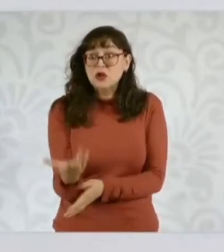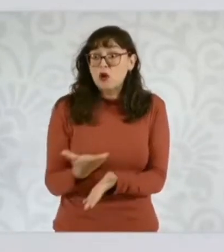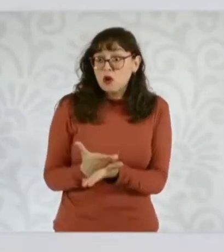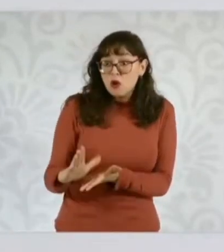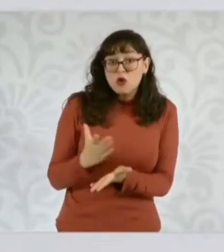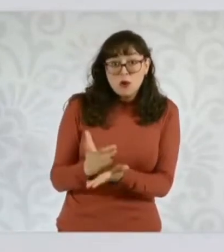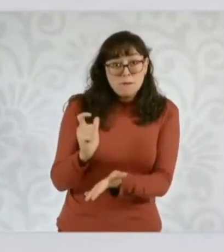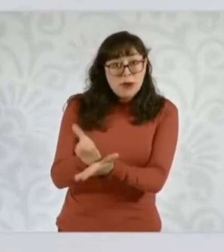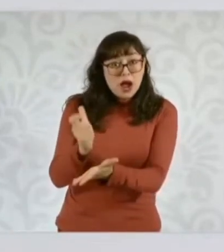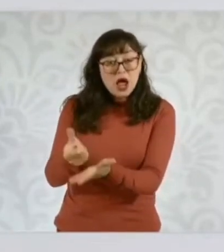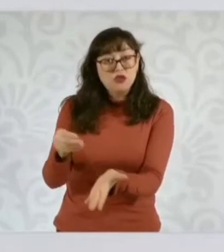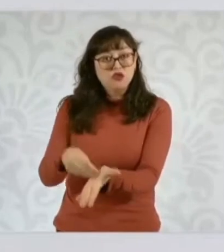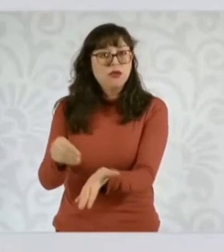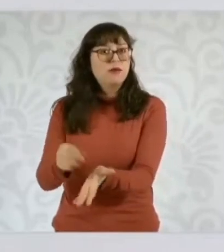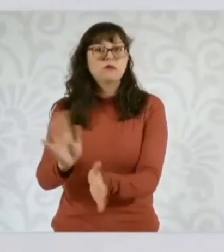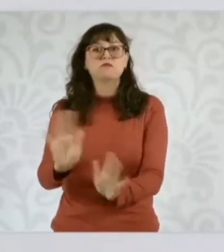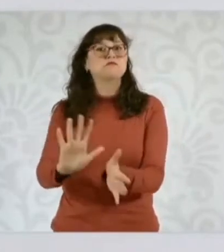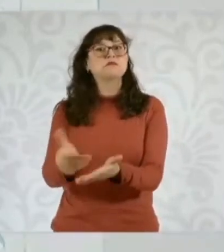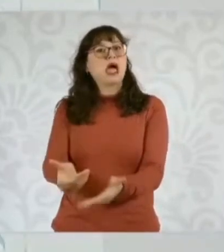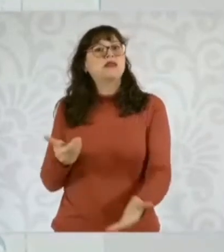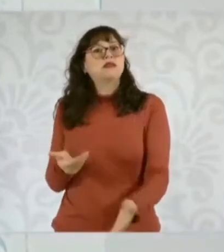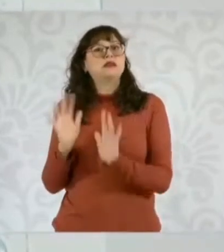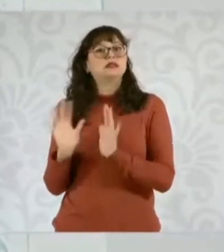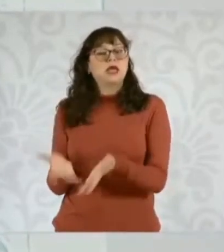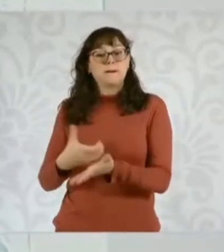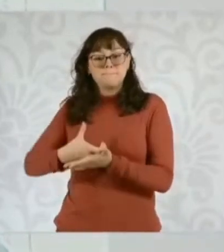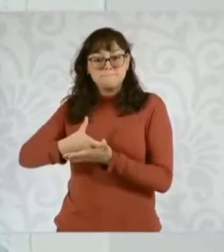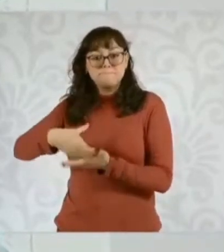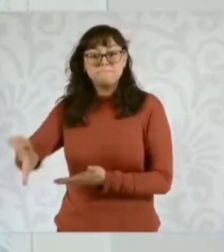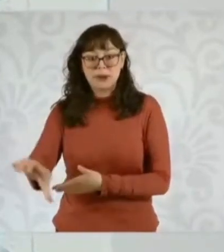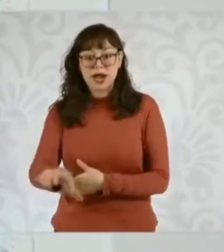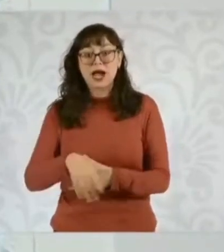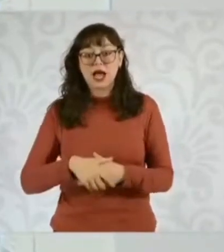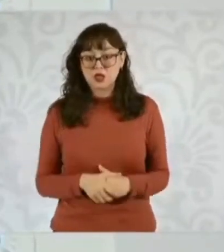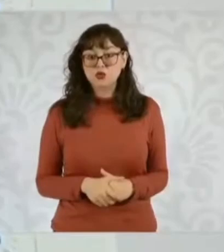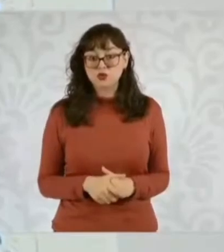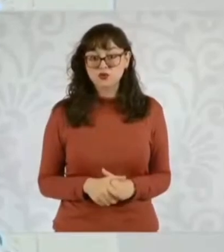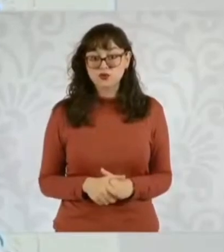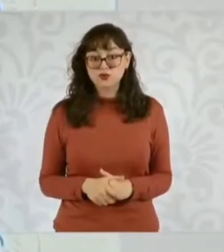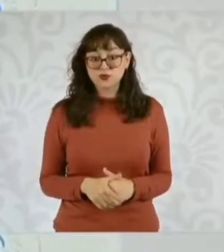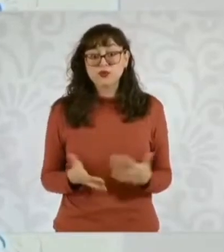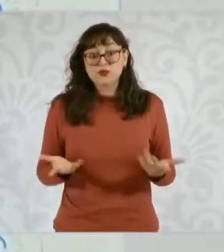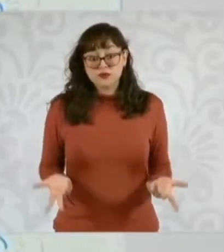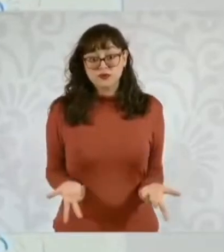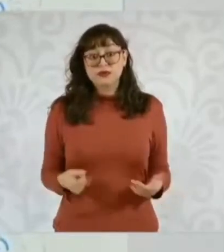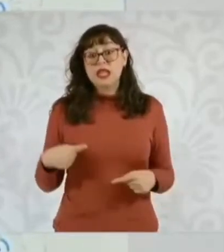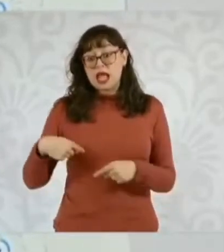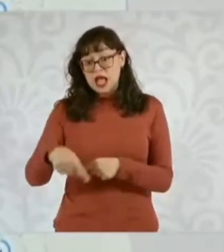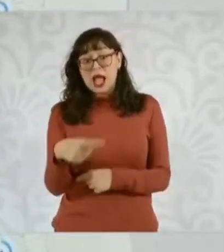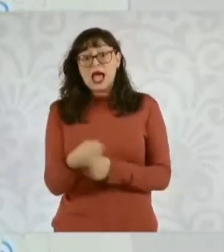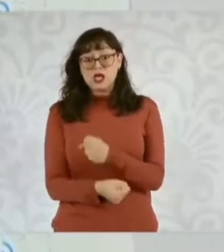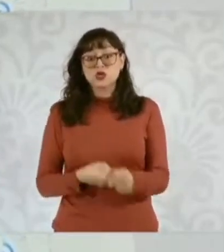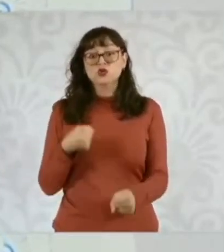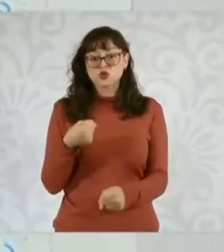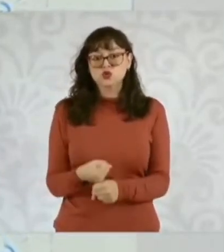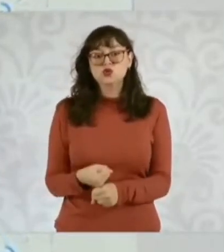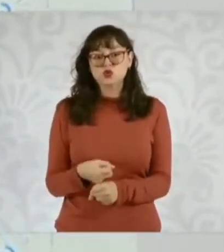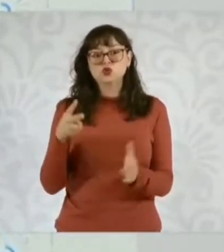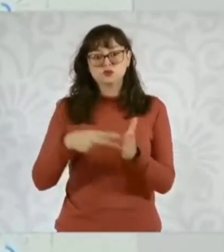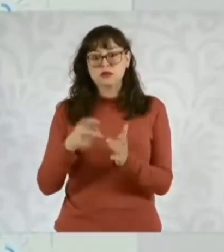Entonces, esa decisión la tomó. Por otro lado, este año todavía hubo impactos, digamos,